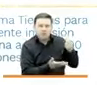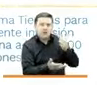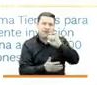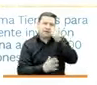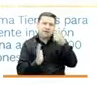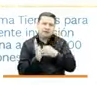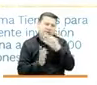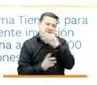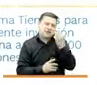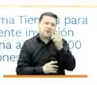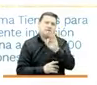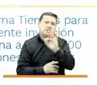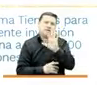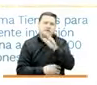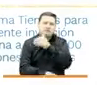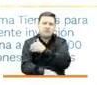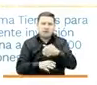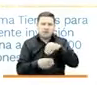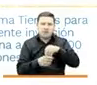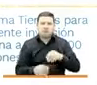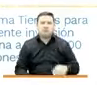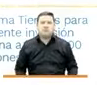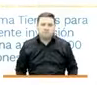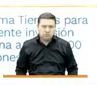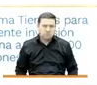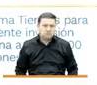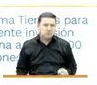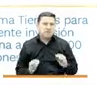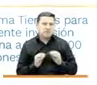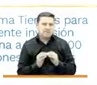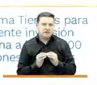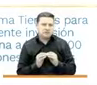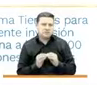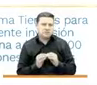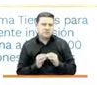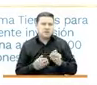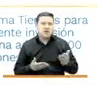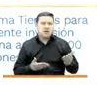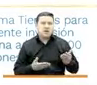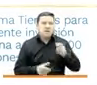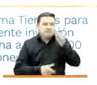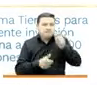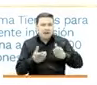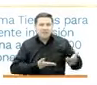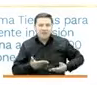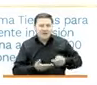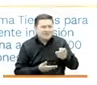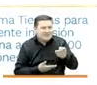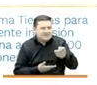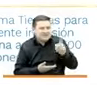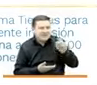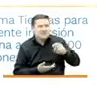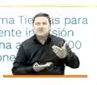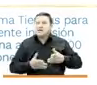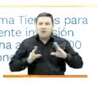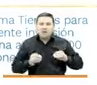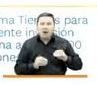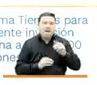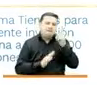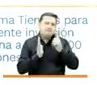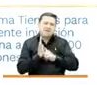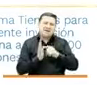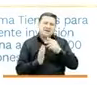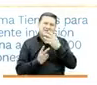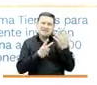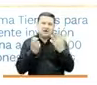mil 335 millones de pesos. Igualmente, tiendas para la gente. Se capitalizaron 1 mil 747